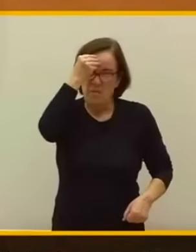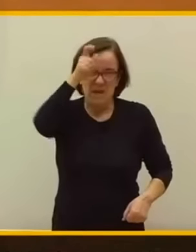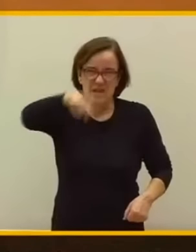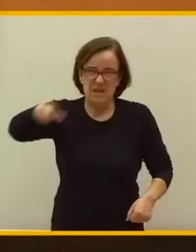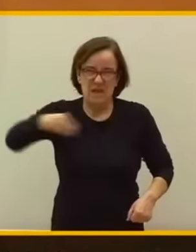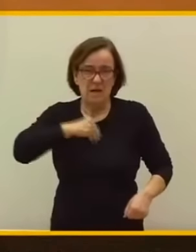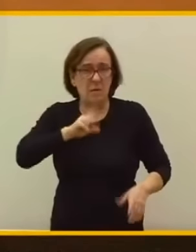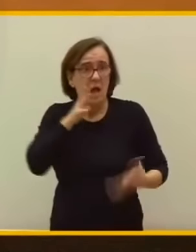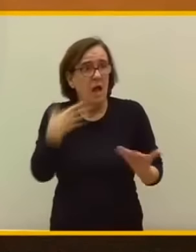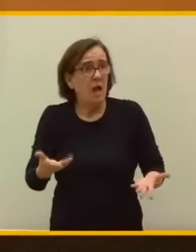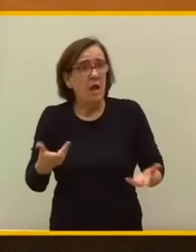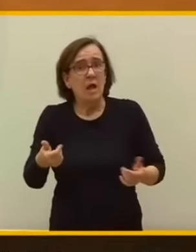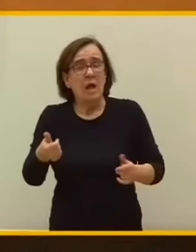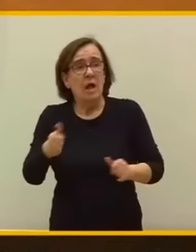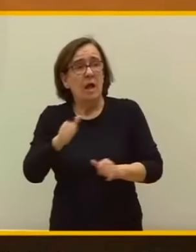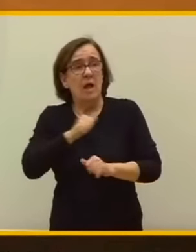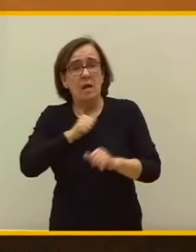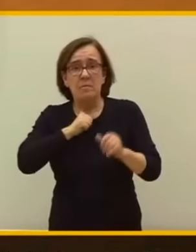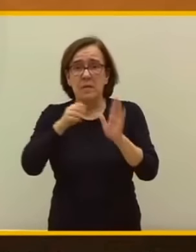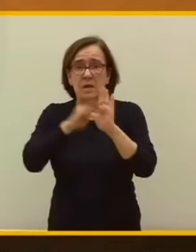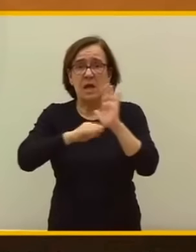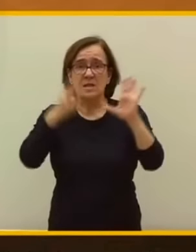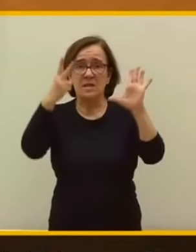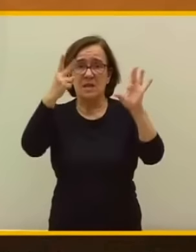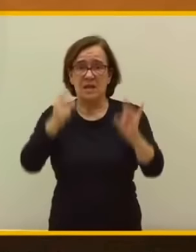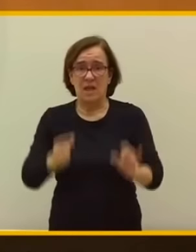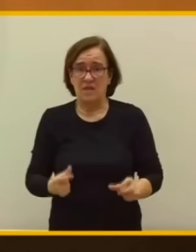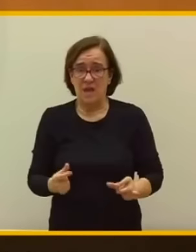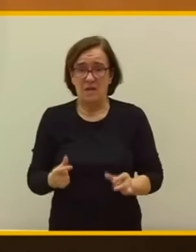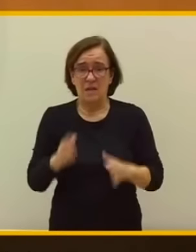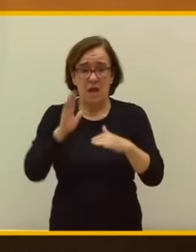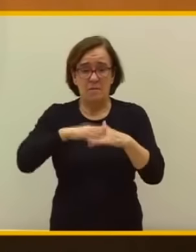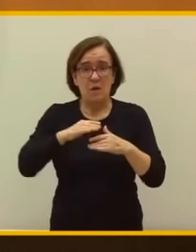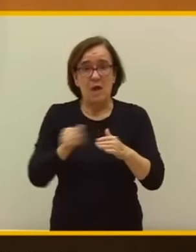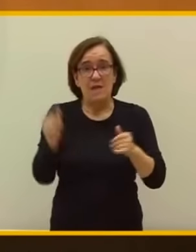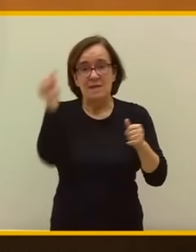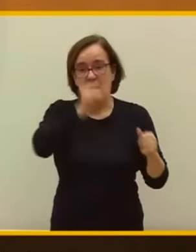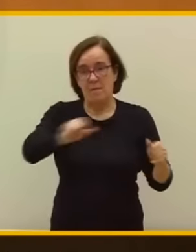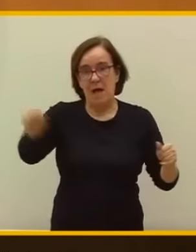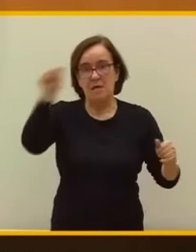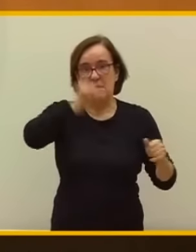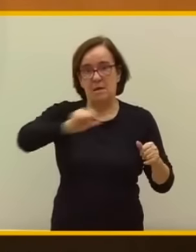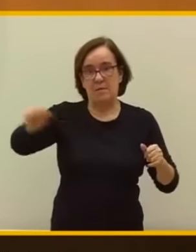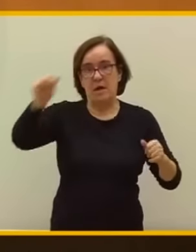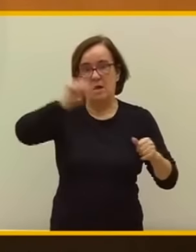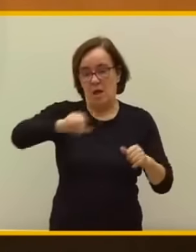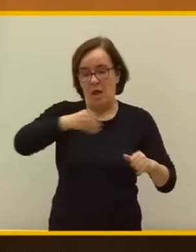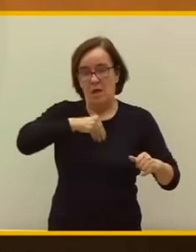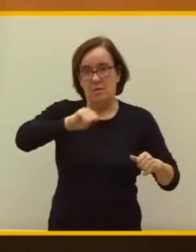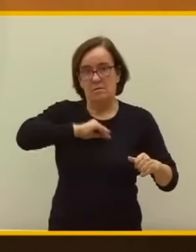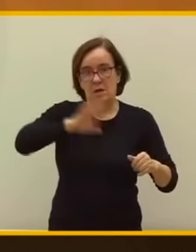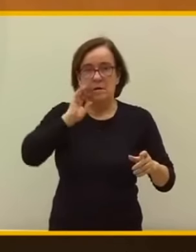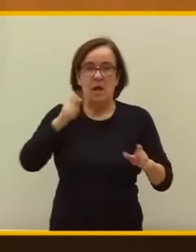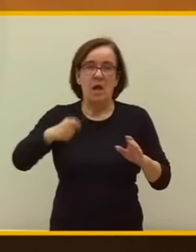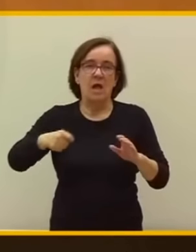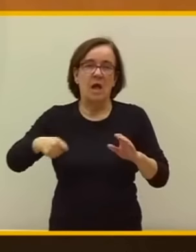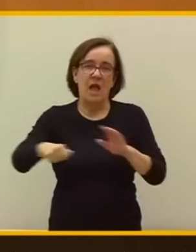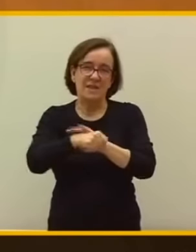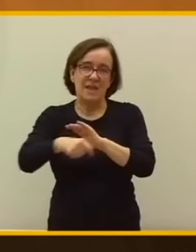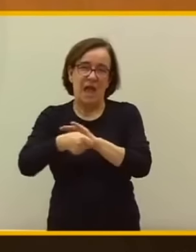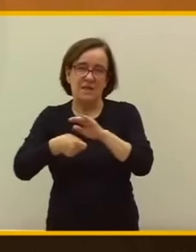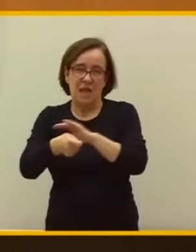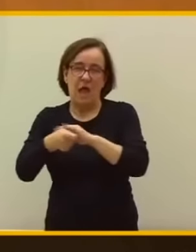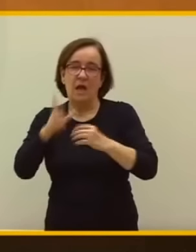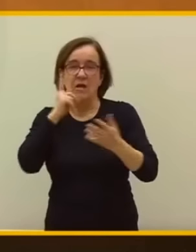ahora se encuentran con que su esperanza de vida es de siete días vistas, porque cada semana nos van a someter a los españoles al chantaje de sus socios